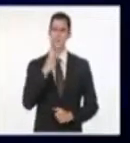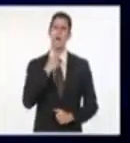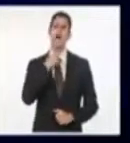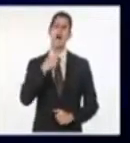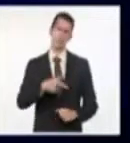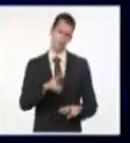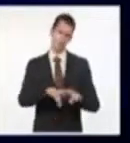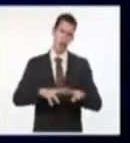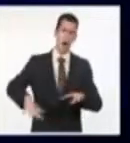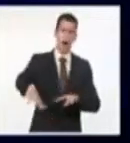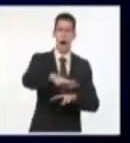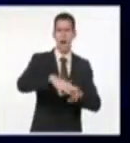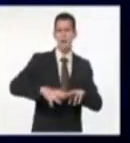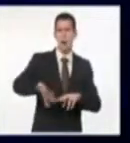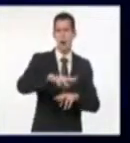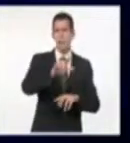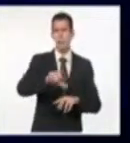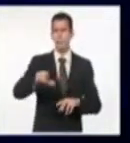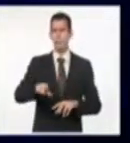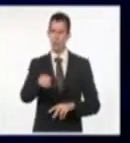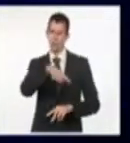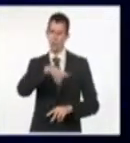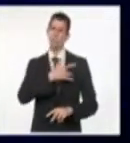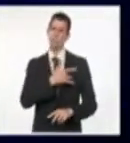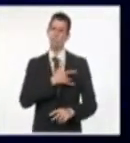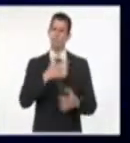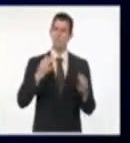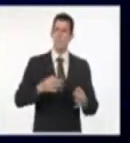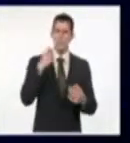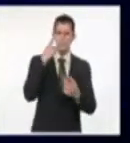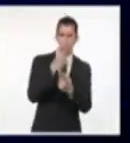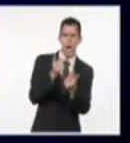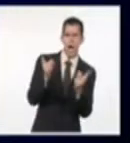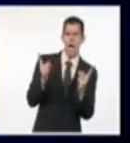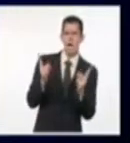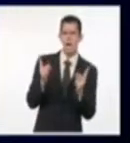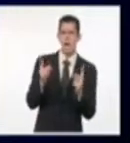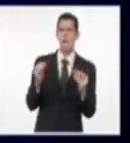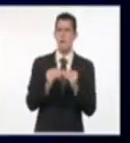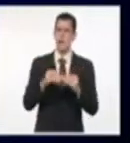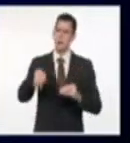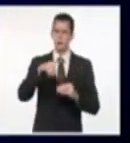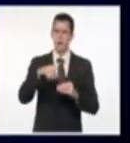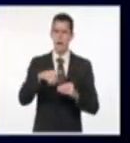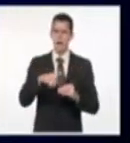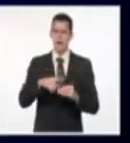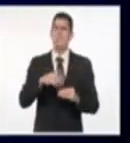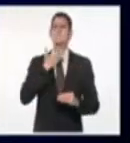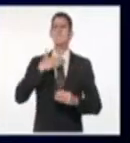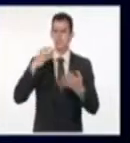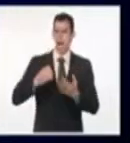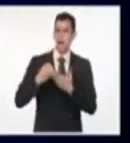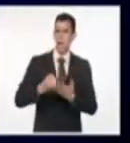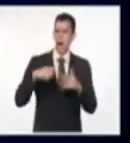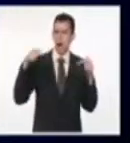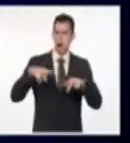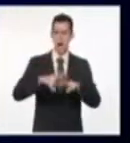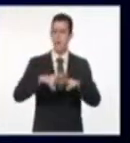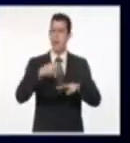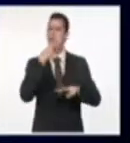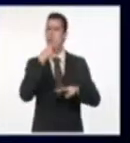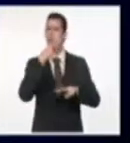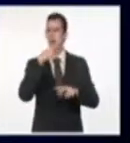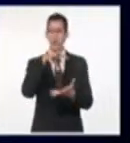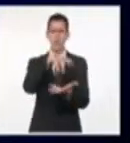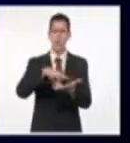Habana y que sienten lo que está sucediendo es para San Isidro, ese es el llamado. Para San Isidro, ahora, a apoyar a Luis